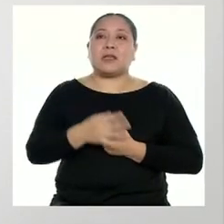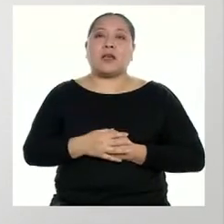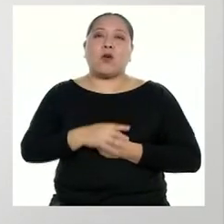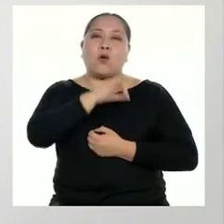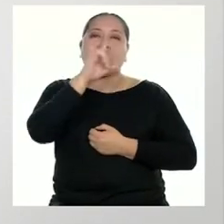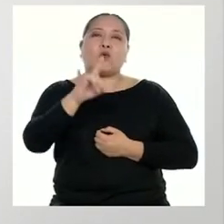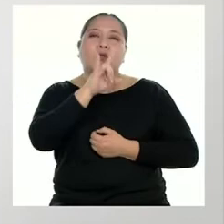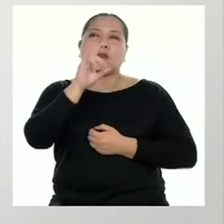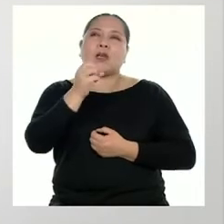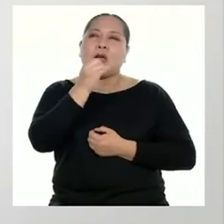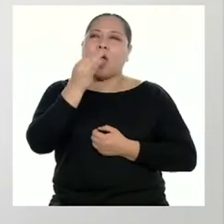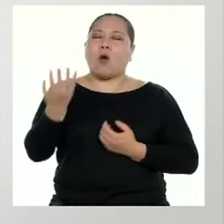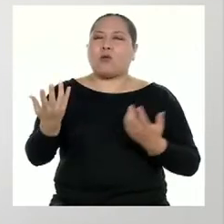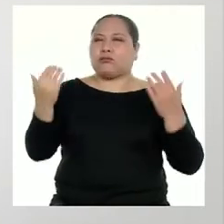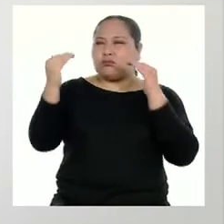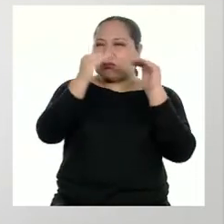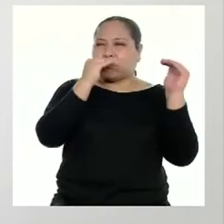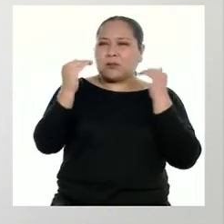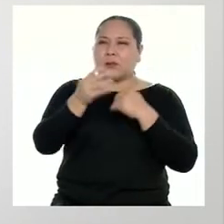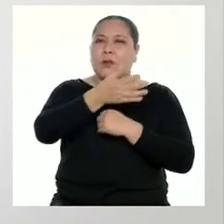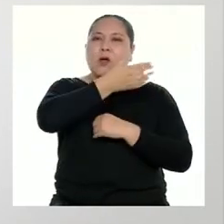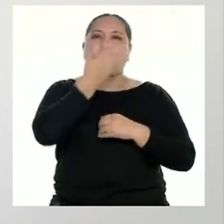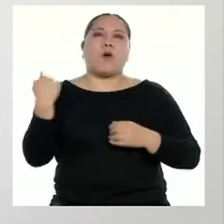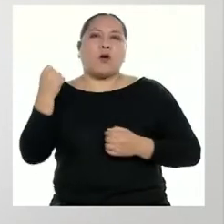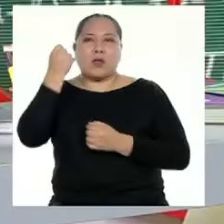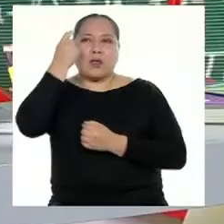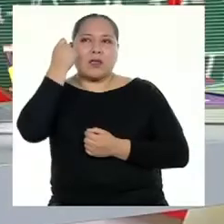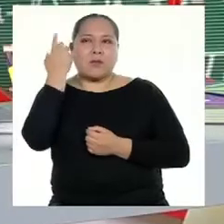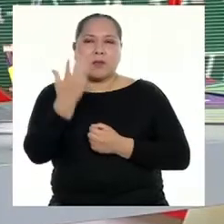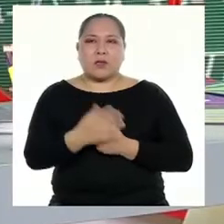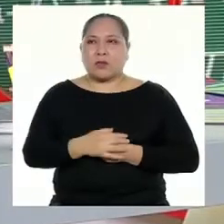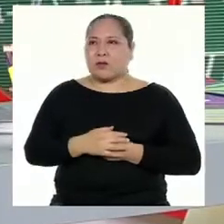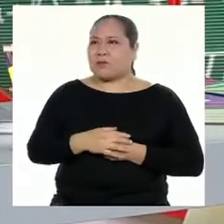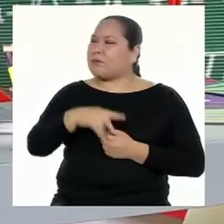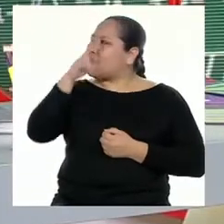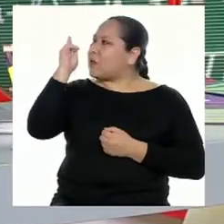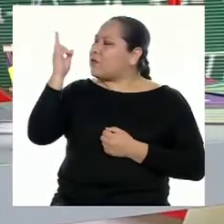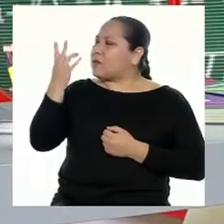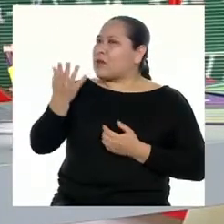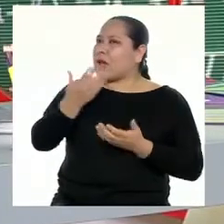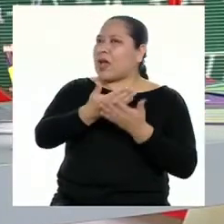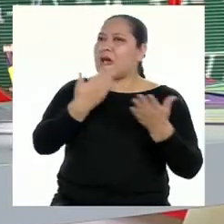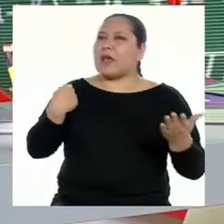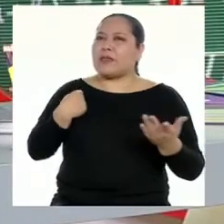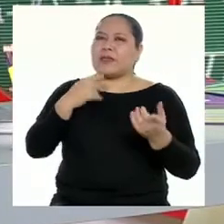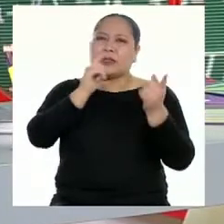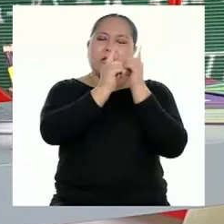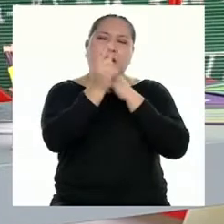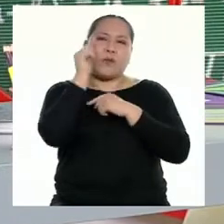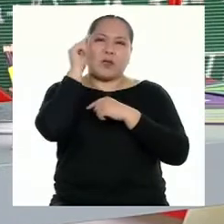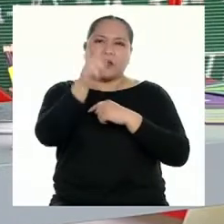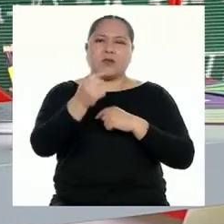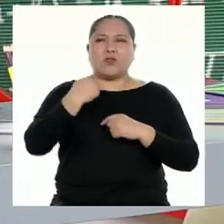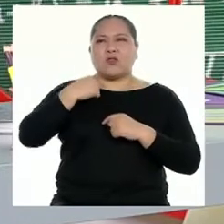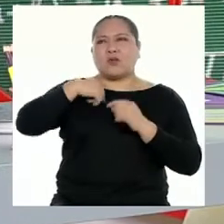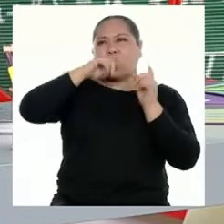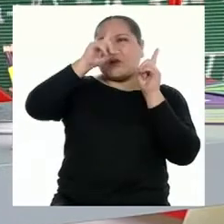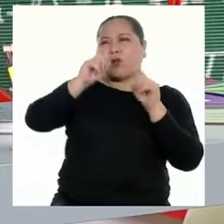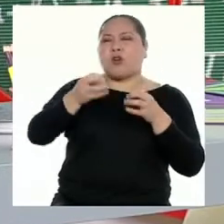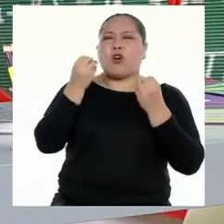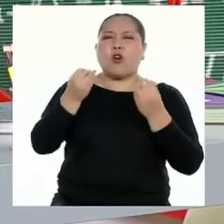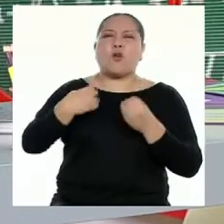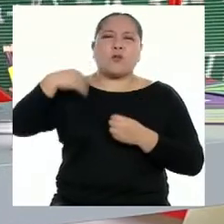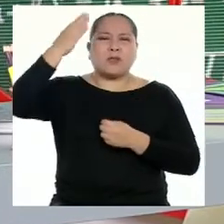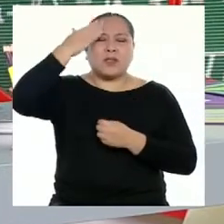algunas equivalencias para una mejor comprensión de ellas. Profesora, antes de pasar a ello, me preguntaba, ¿cómo se